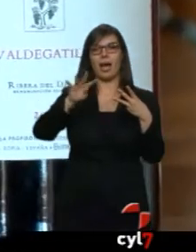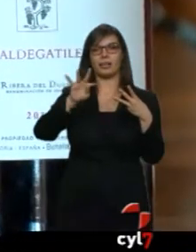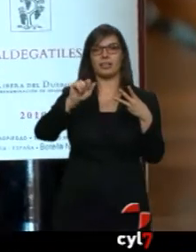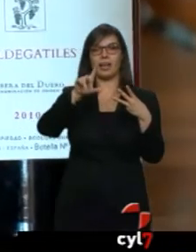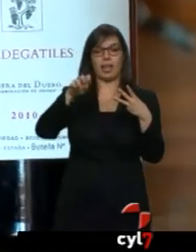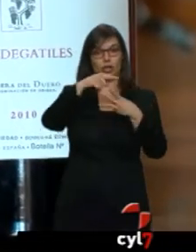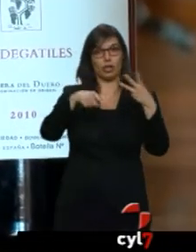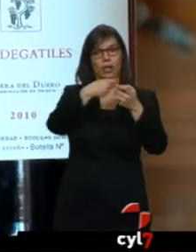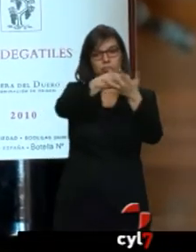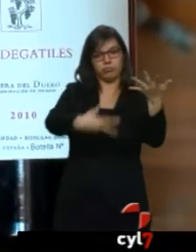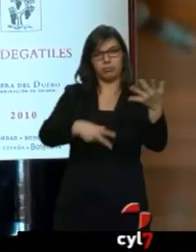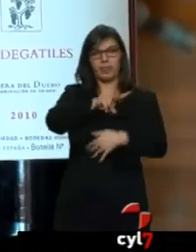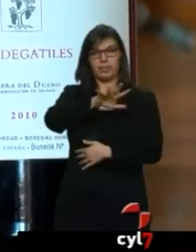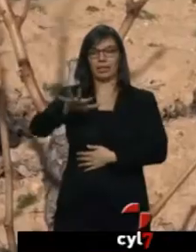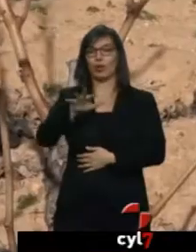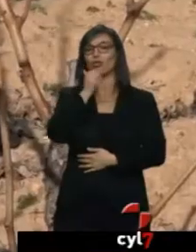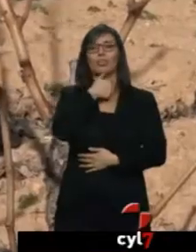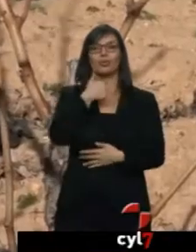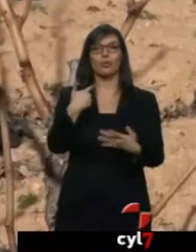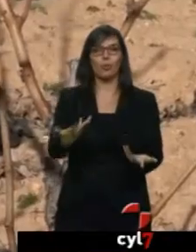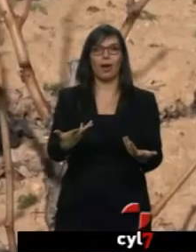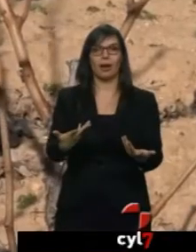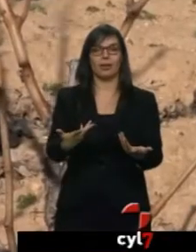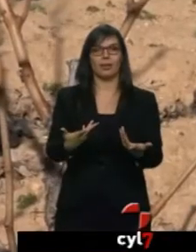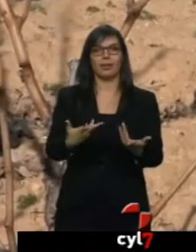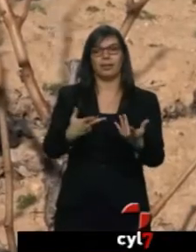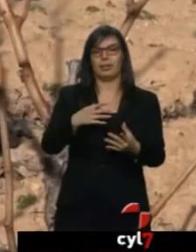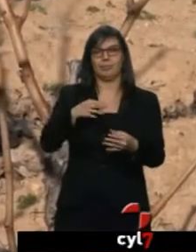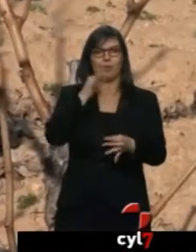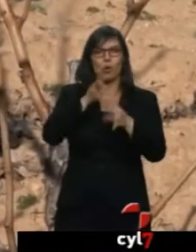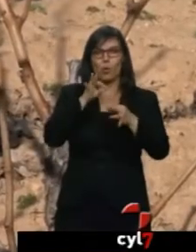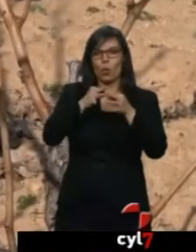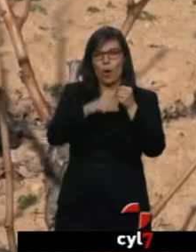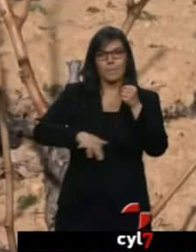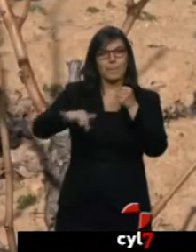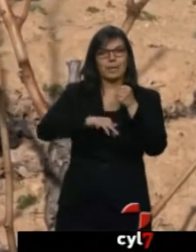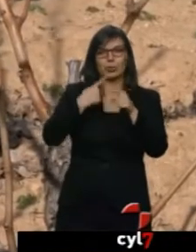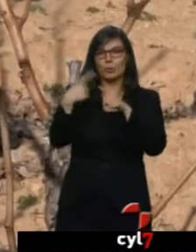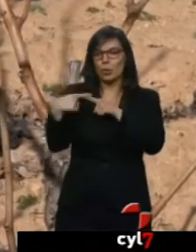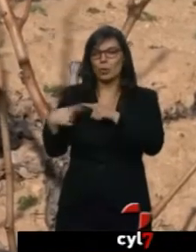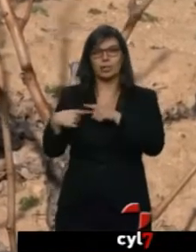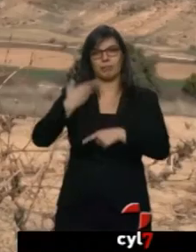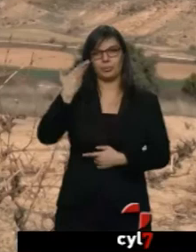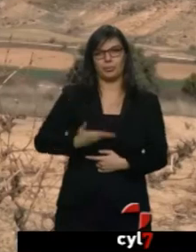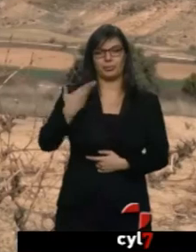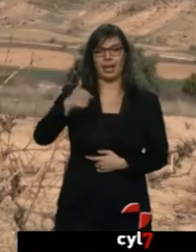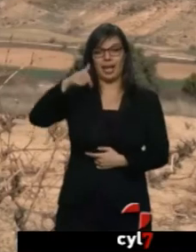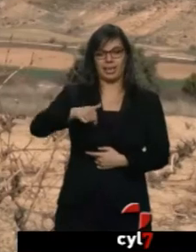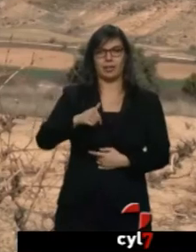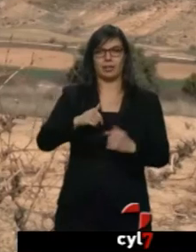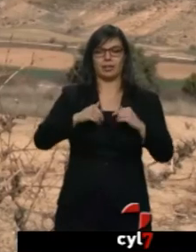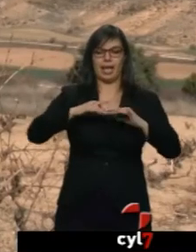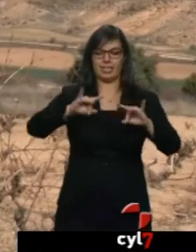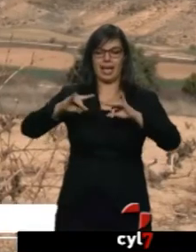estar entre los 25 mejores, la excelente materia prima soriana. Estamos en torno a los 950 metros de altitud, estamos al límite del